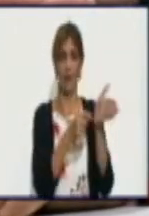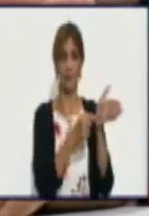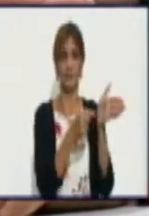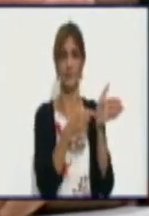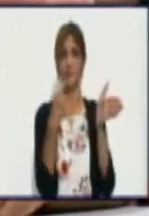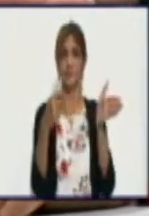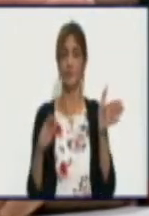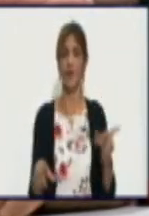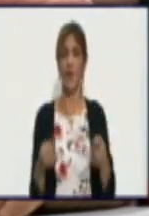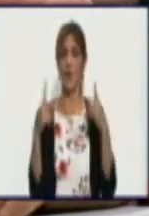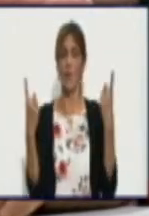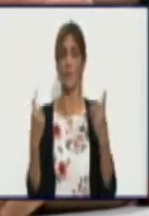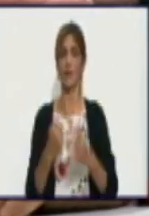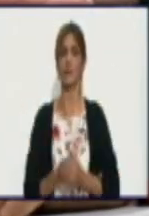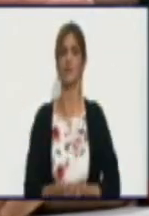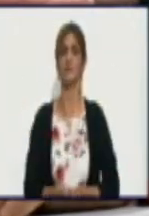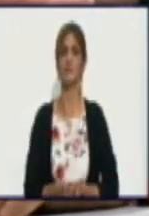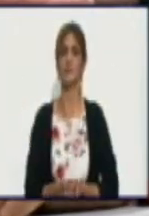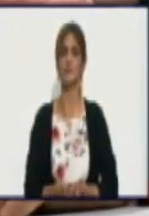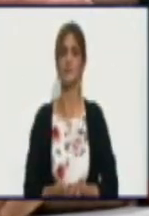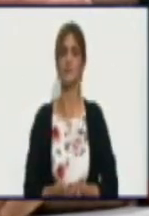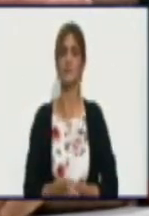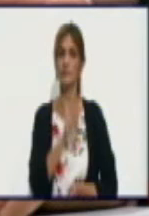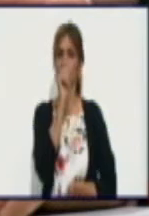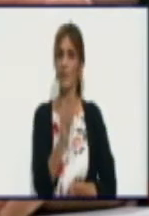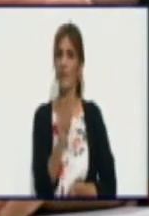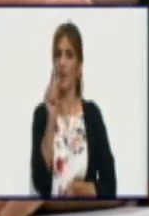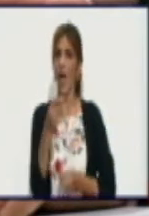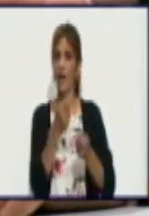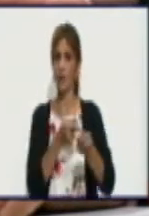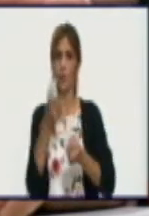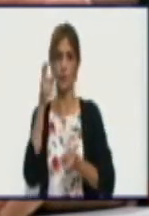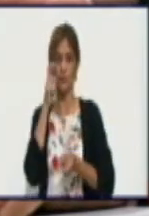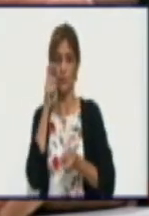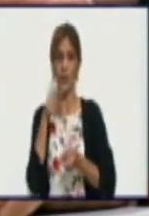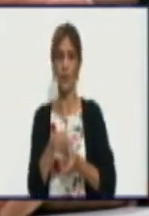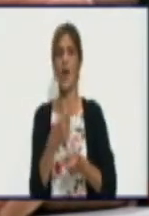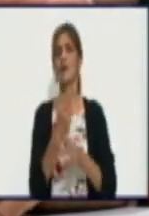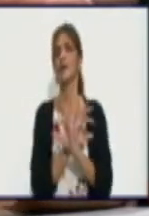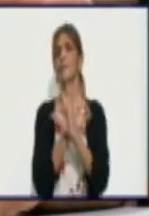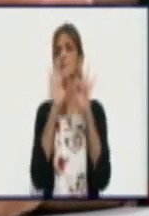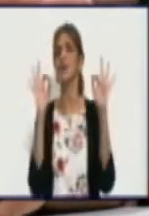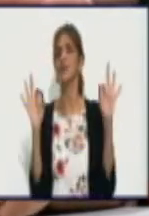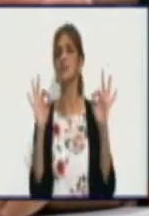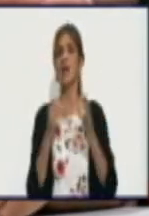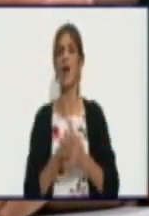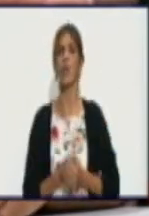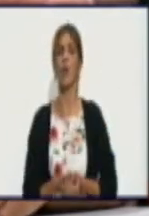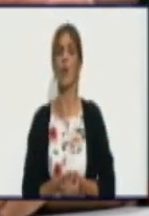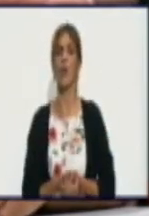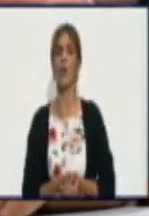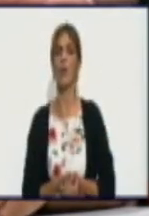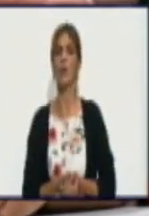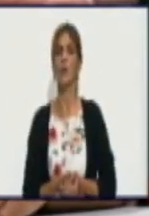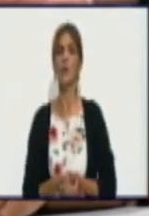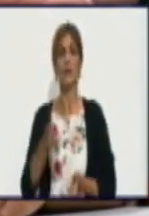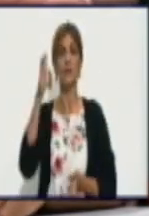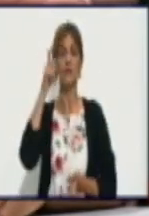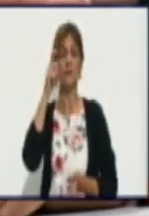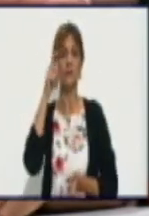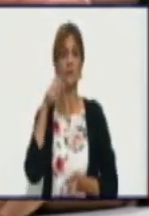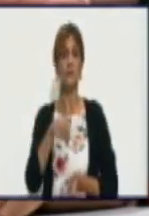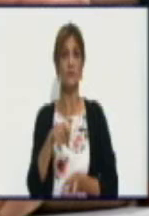productores especializados en la ceba, después de cumplir su plan contratado, puede sacrificar un animal del que genere como